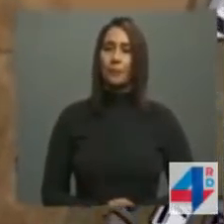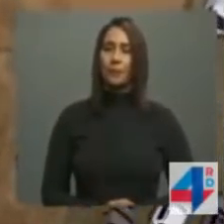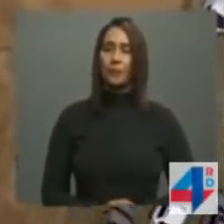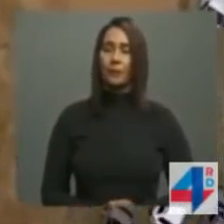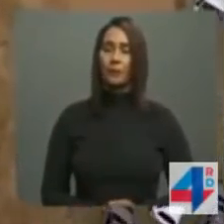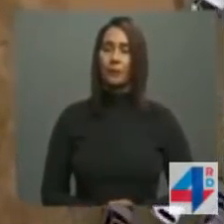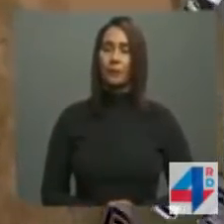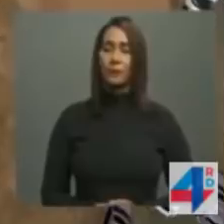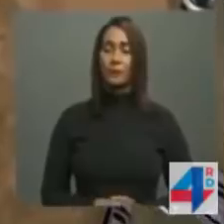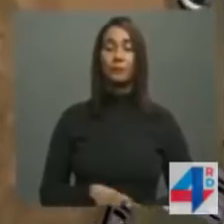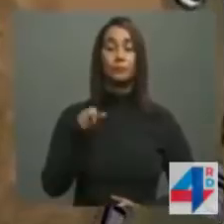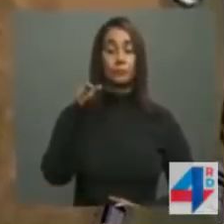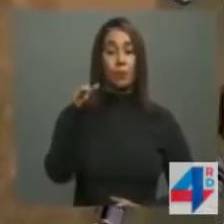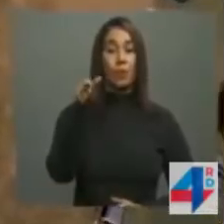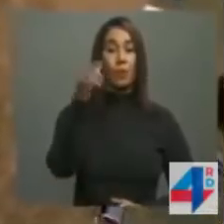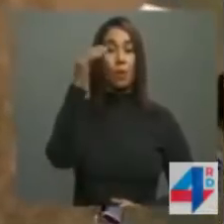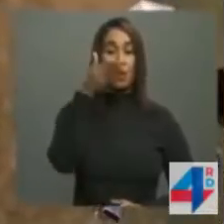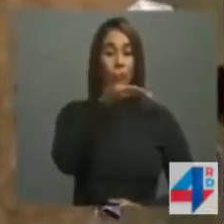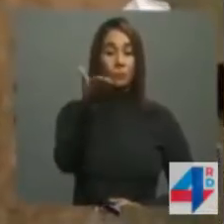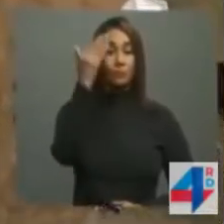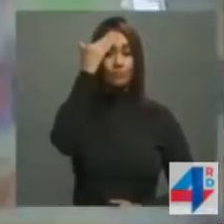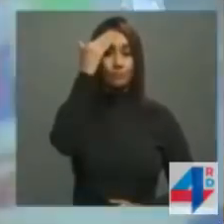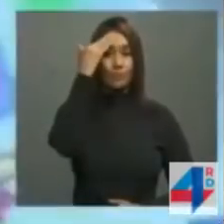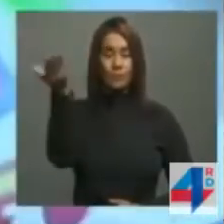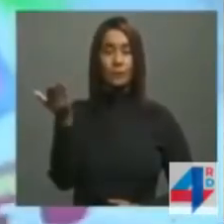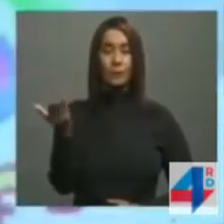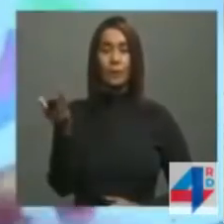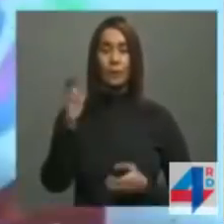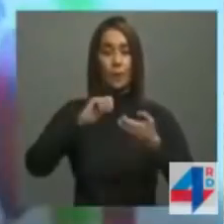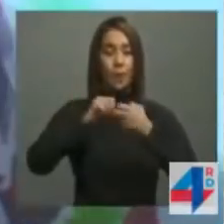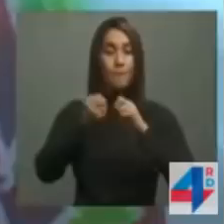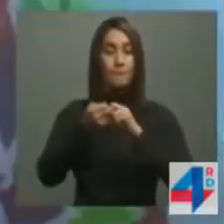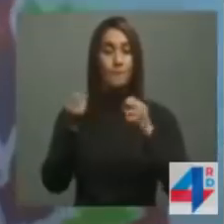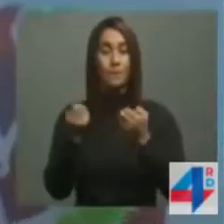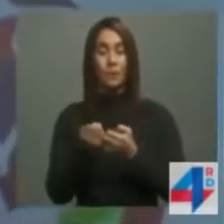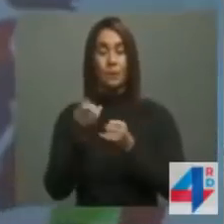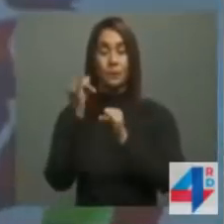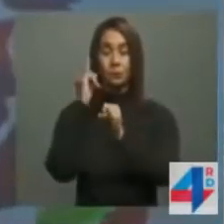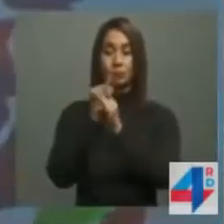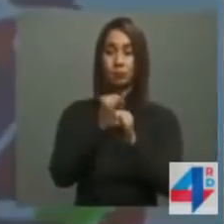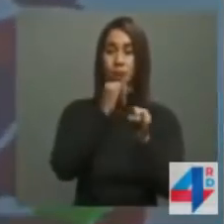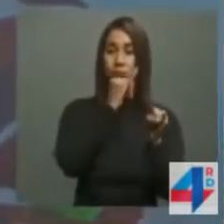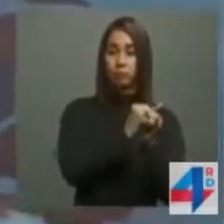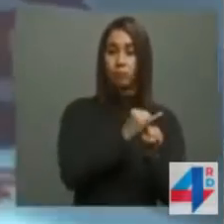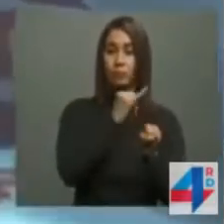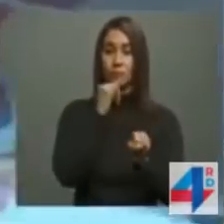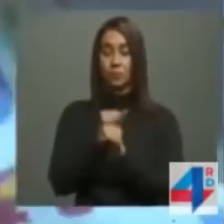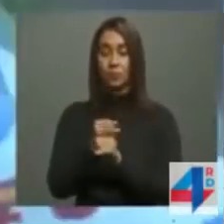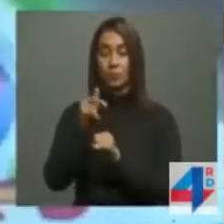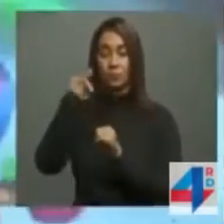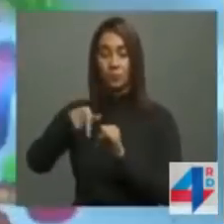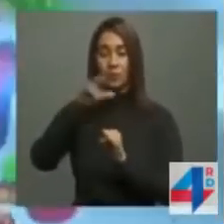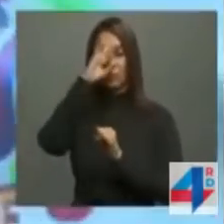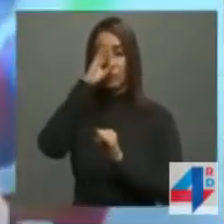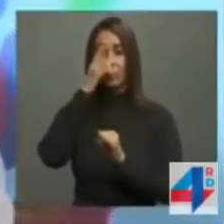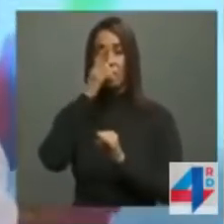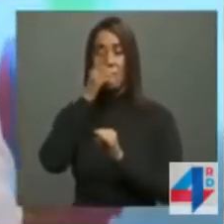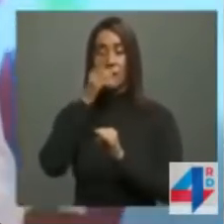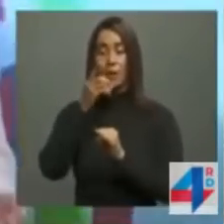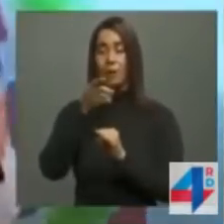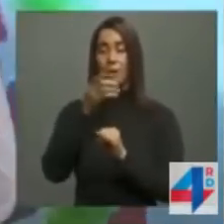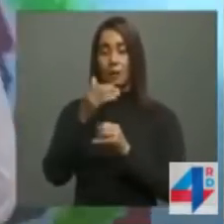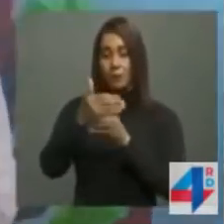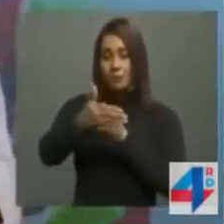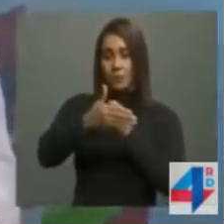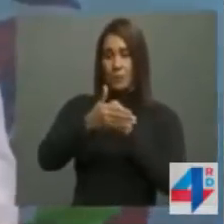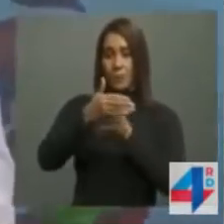Como bien ustedes saben, la grave crisis institucional y de seguridad por la que atraviesa nuestro país vecino ha